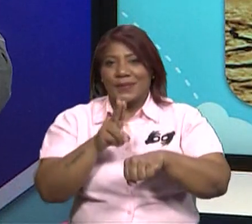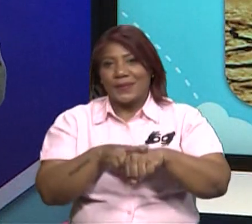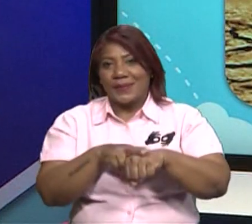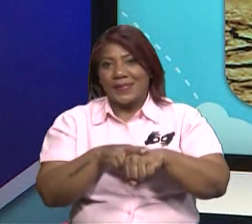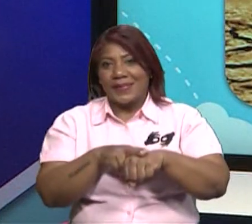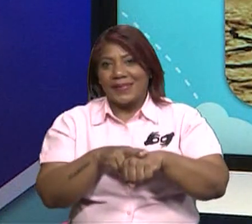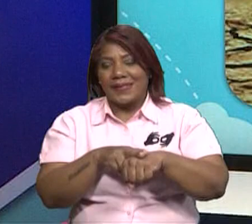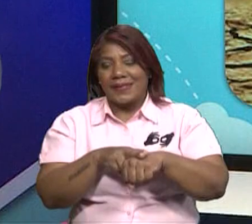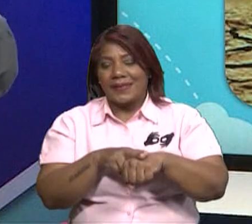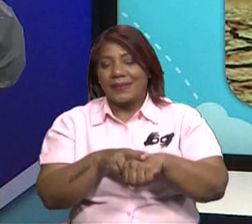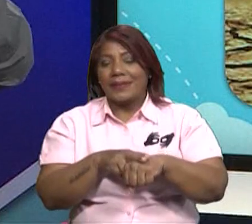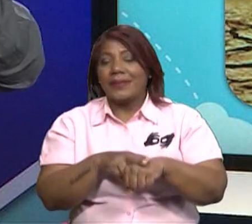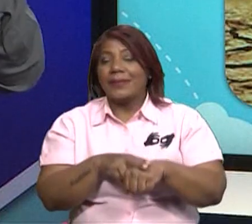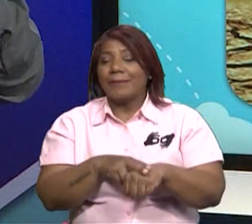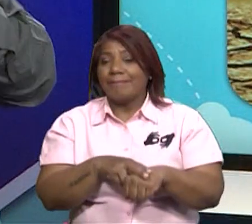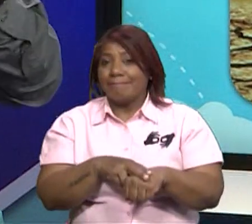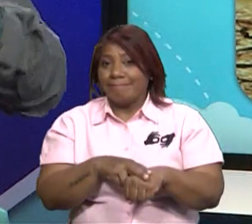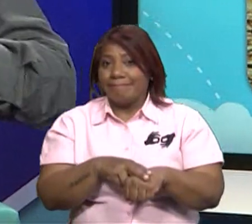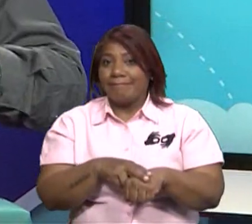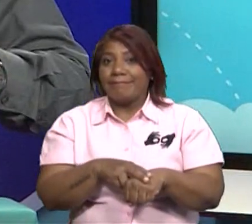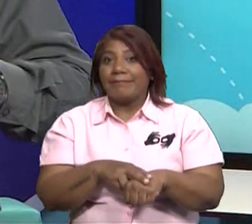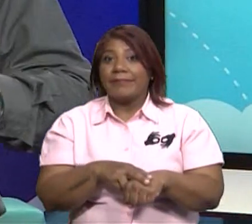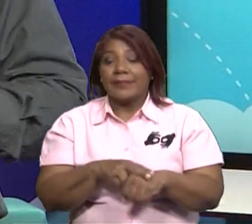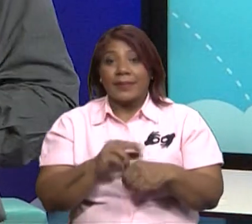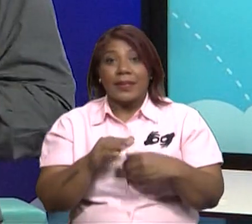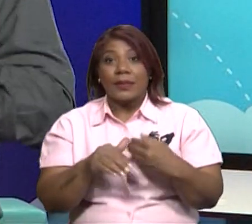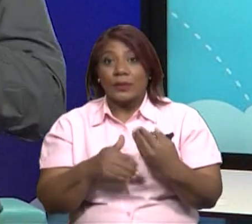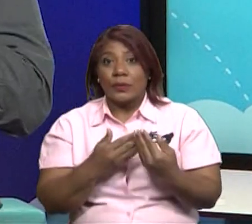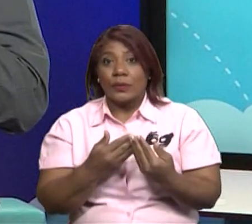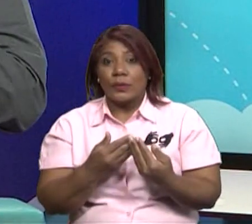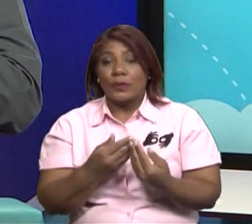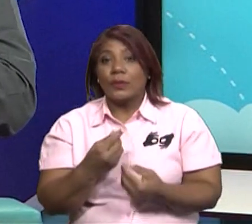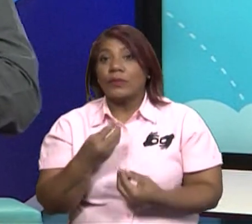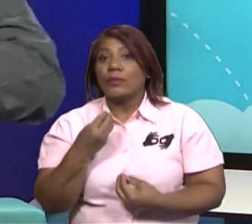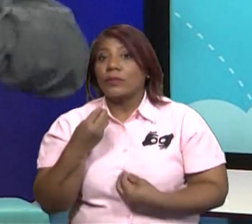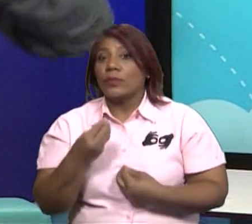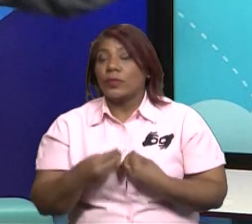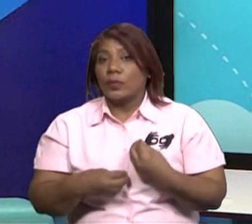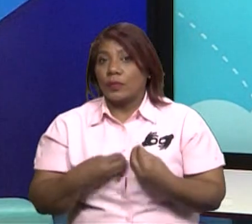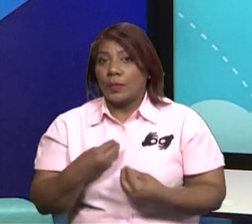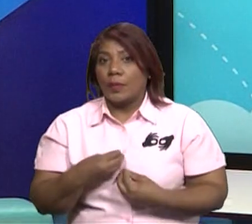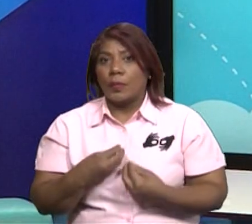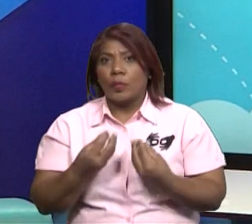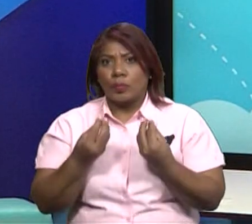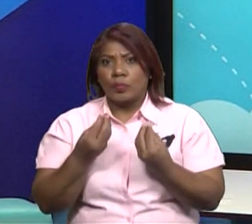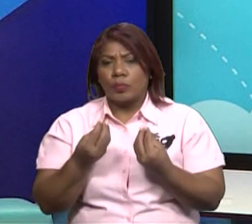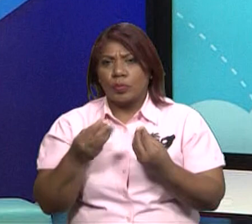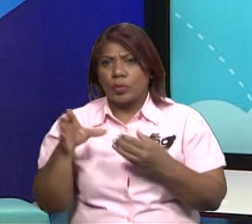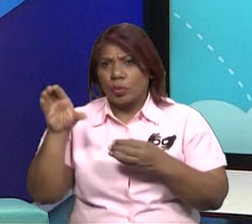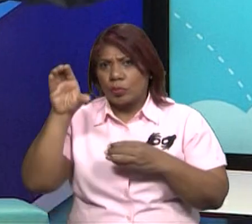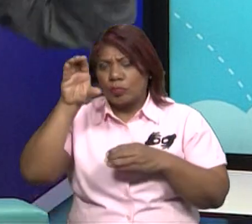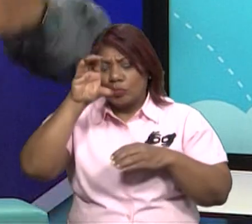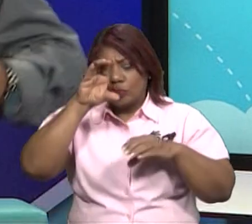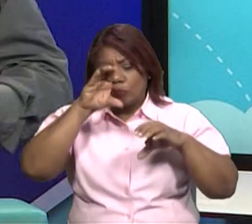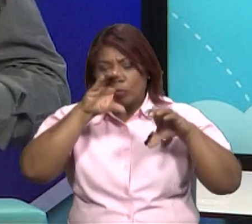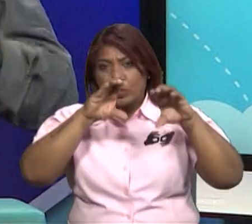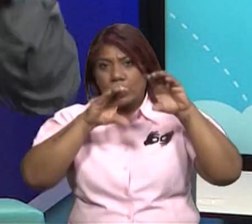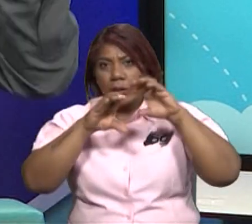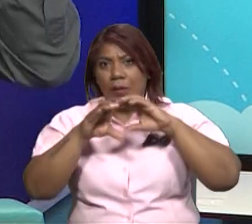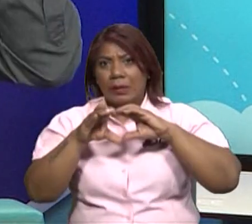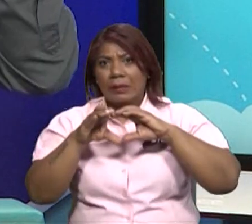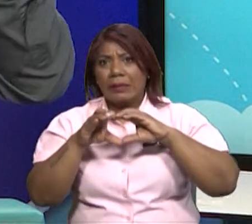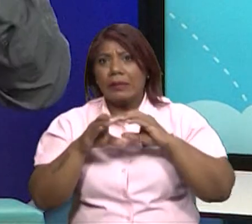tenemos nos está afectando. Ya. Miren, muchos científicos decían que los cascos polares se iban a derretir